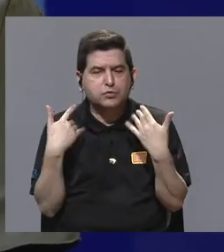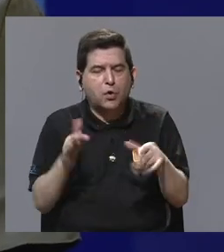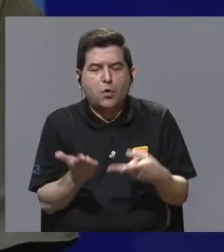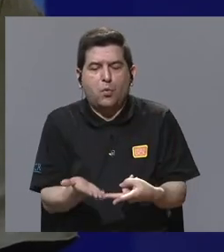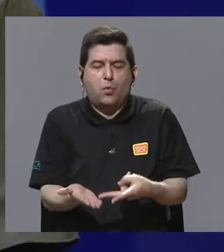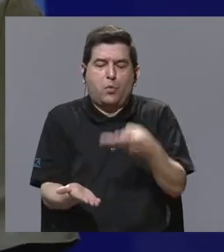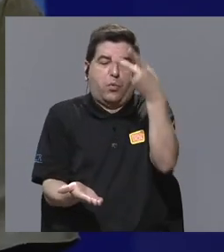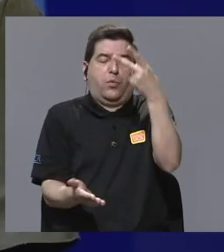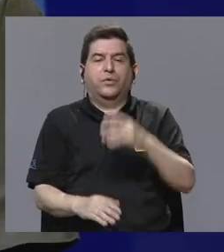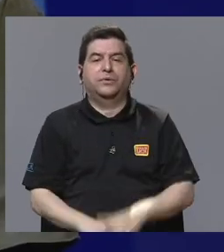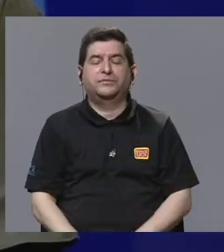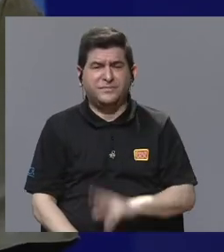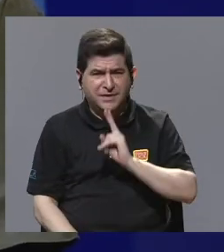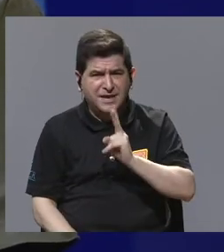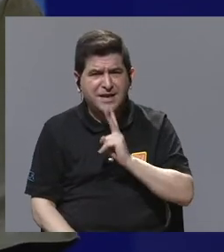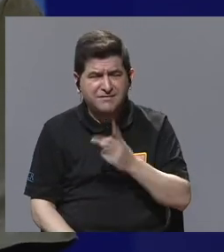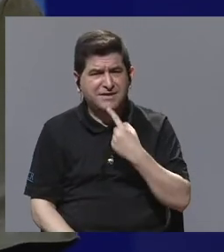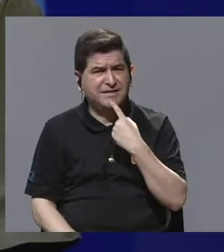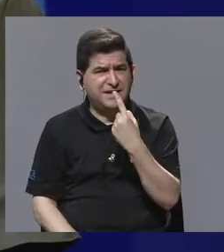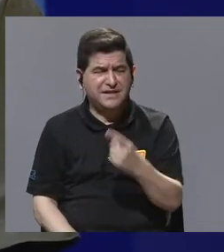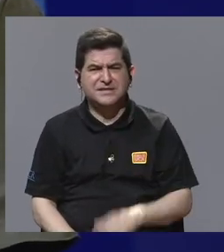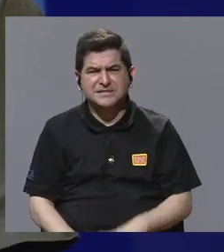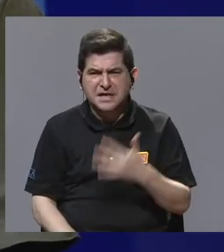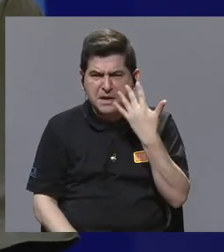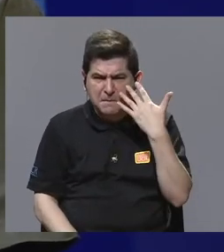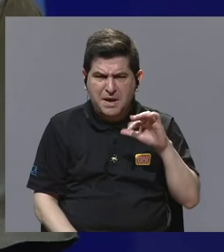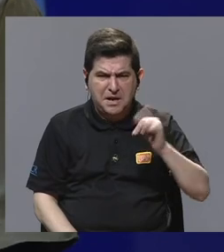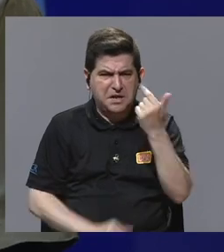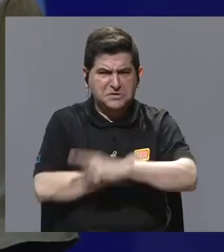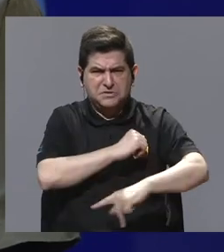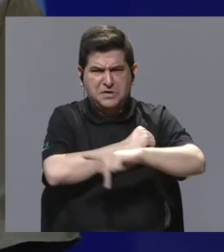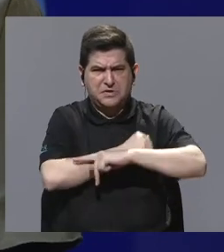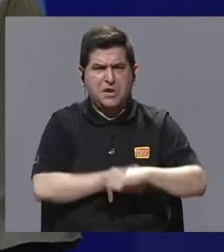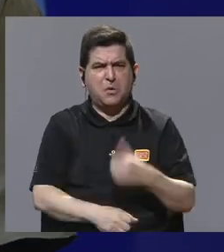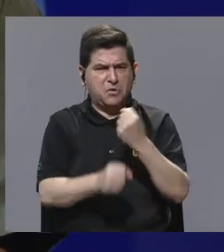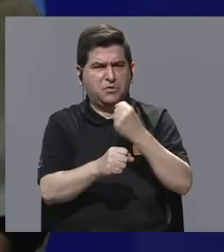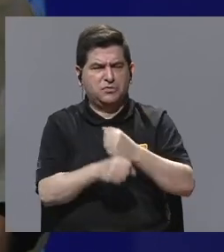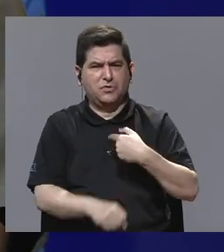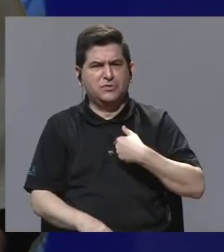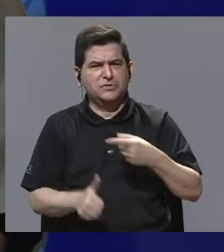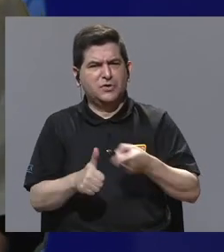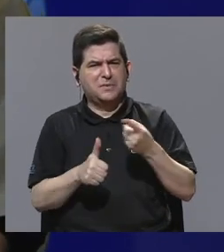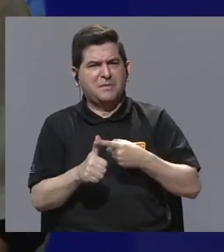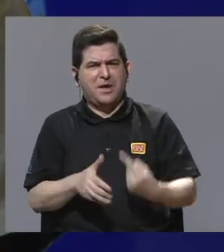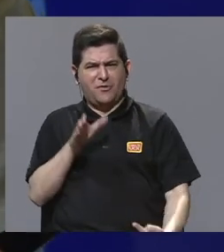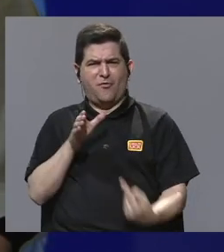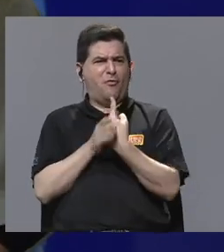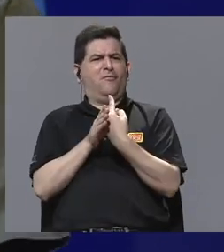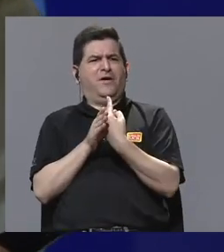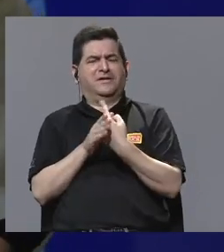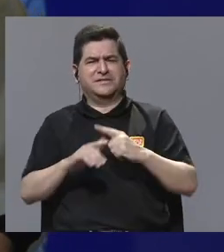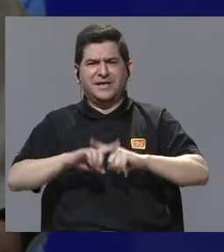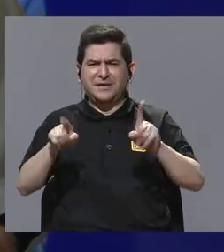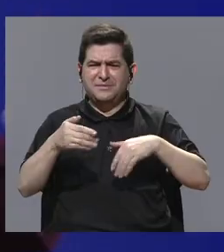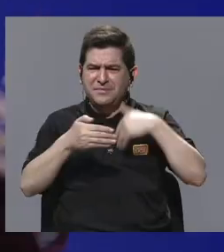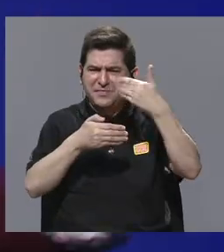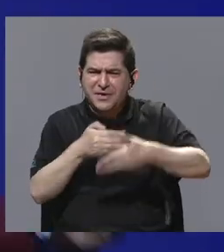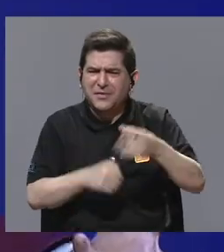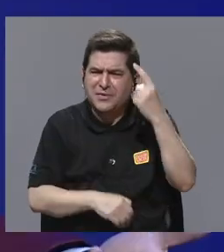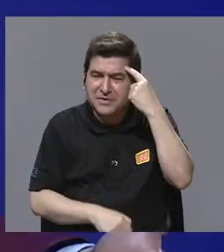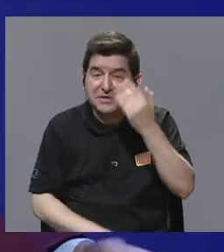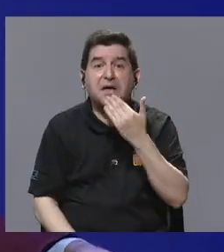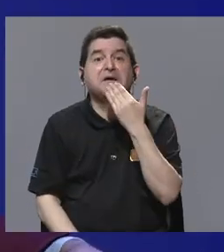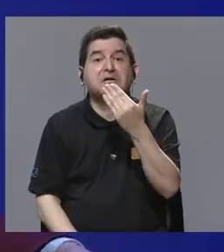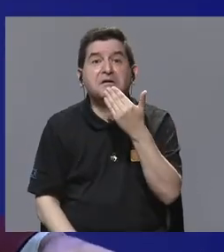es invaluable, y la verdad cuando nos dijeron eso, como parece de otro país, me sentí un poco ofendido primero, pero después pensé,